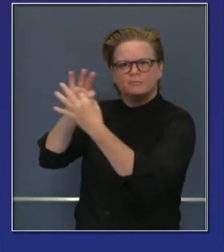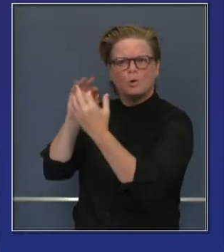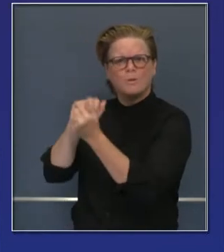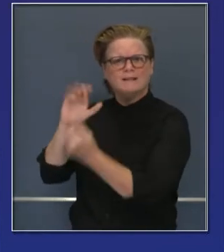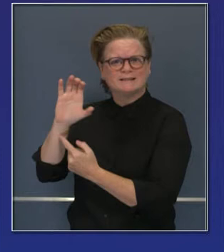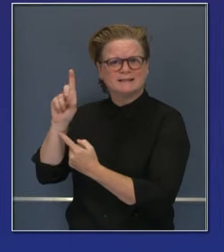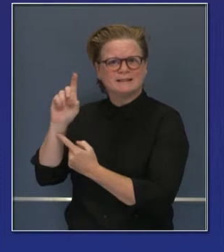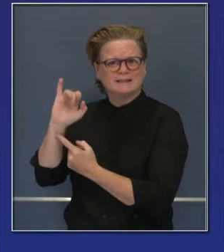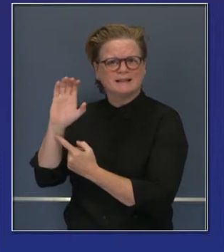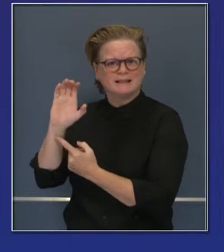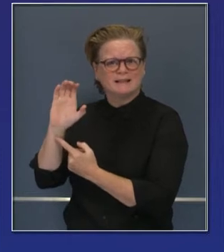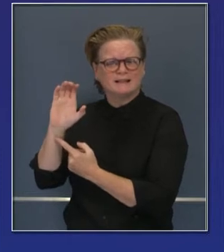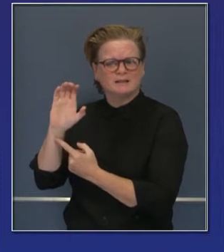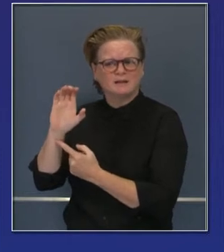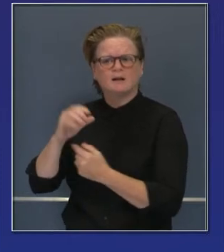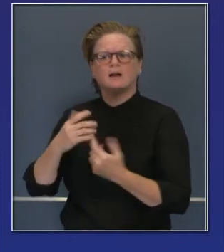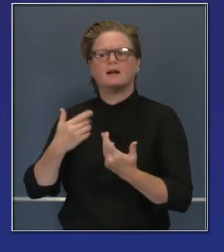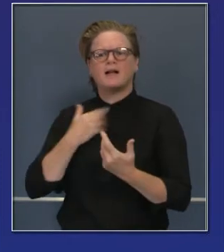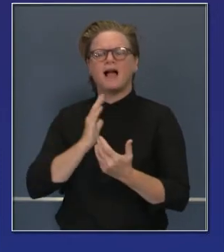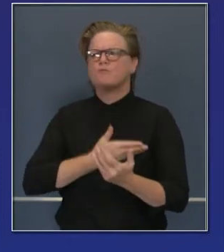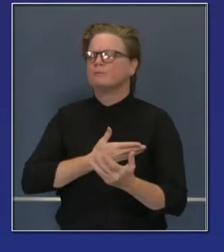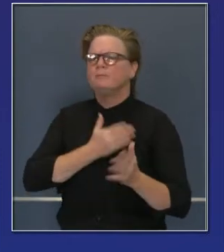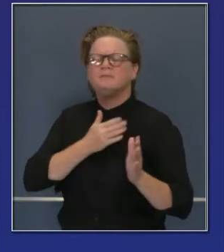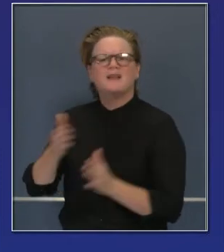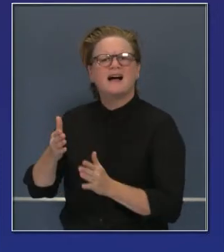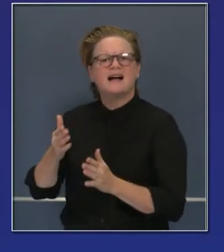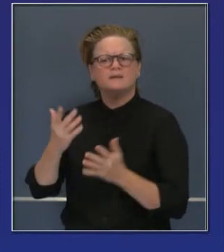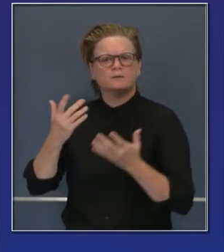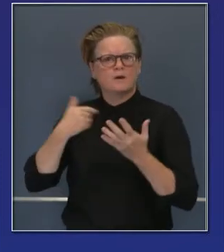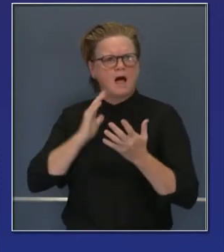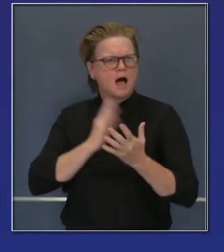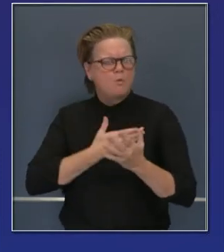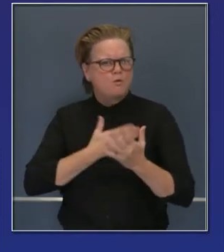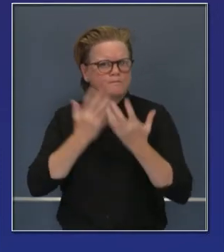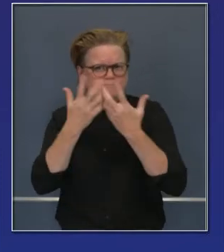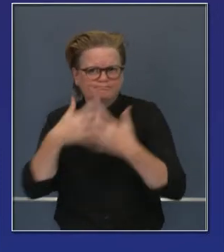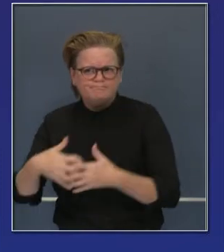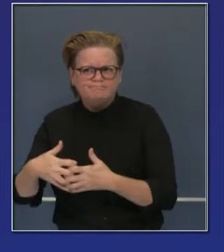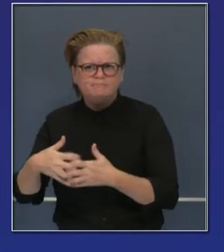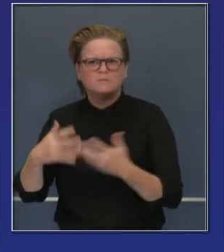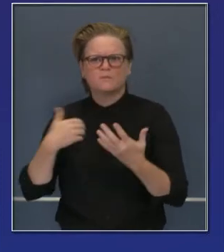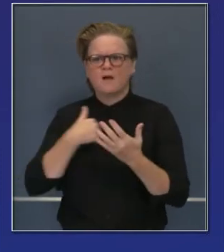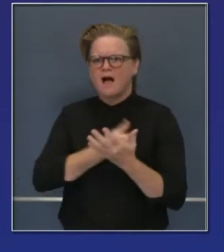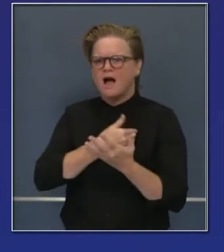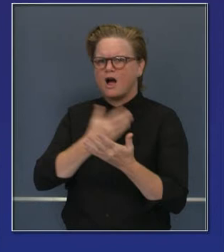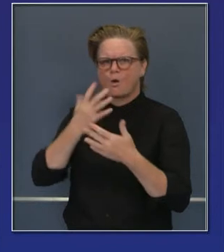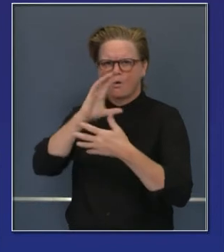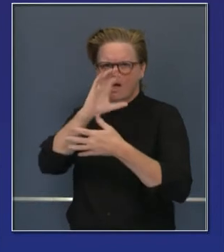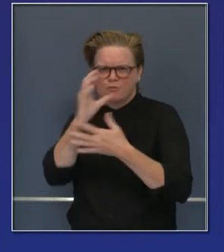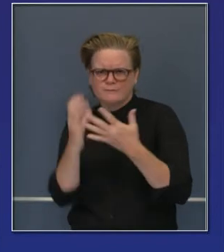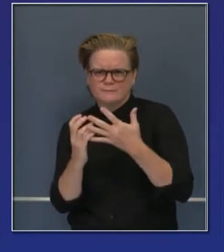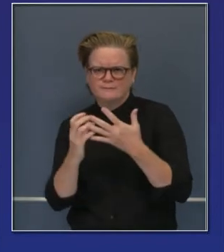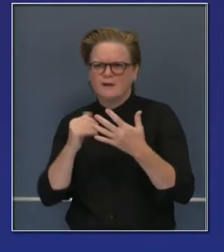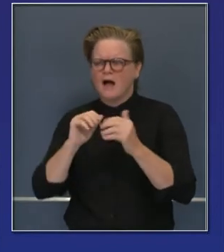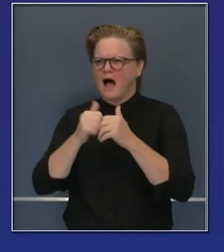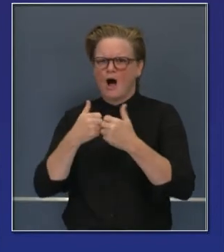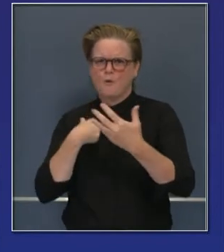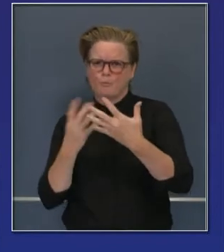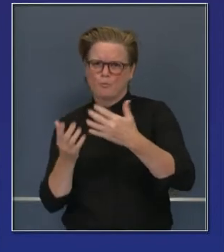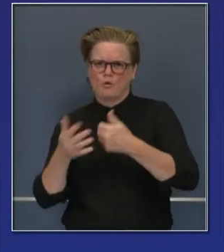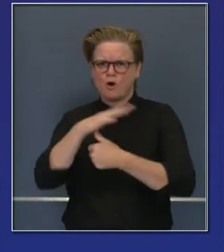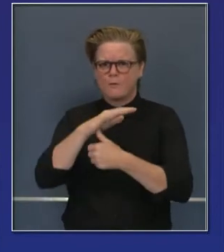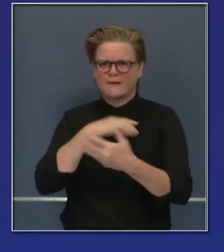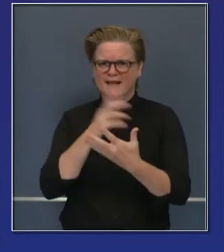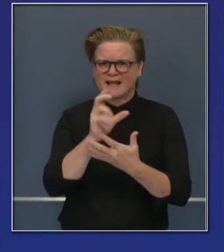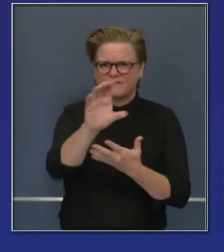organizando el plan de distribución de vacunas. Y debido a la escala de California, la pericia que tenemos en